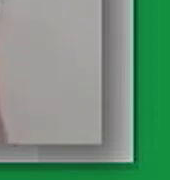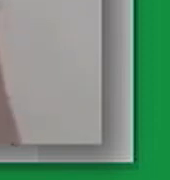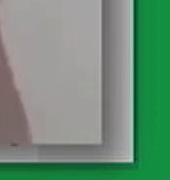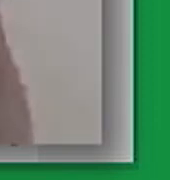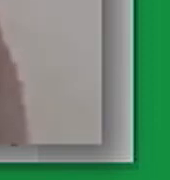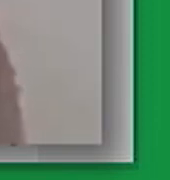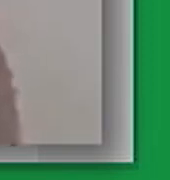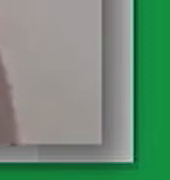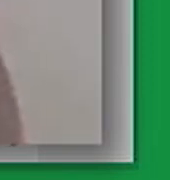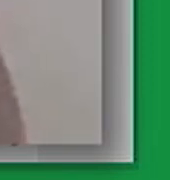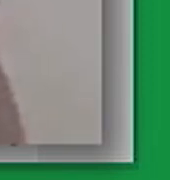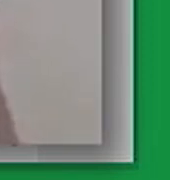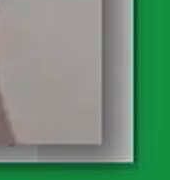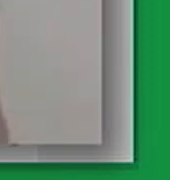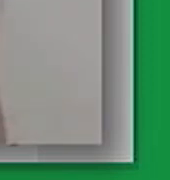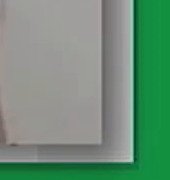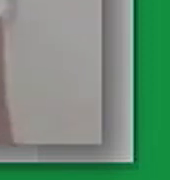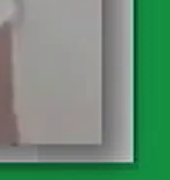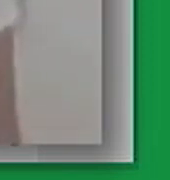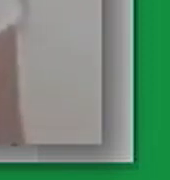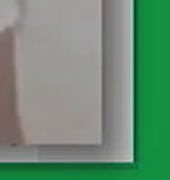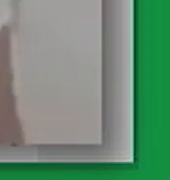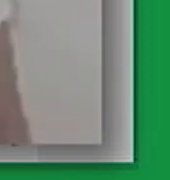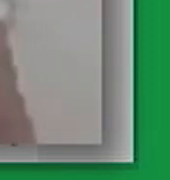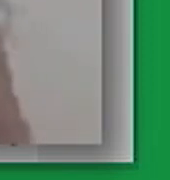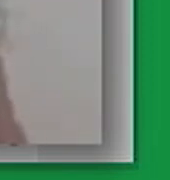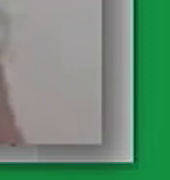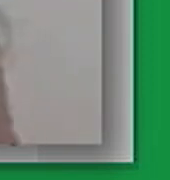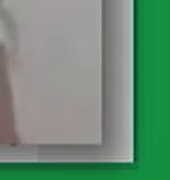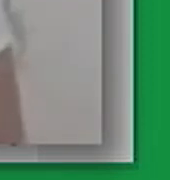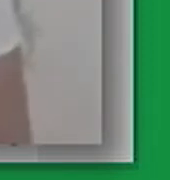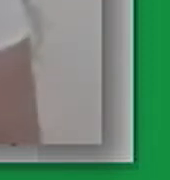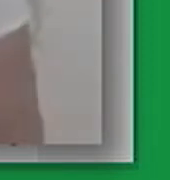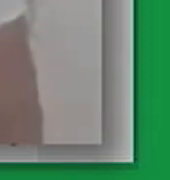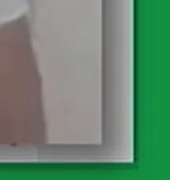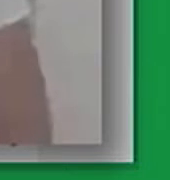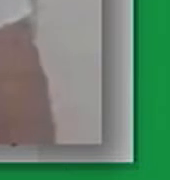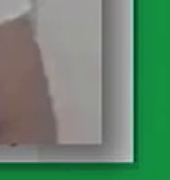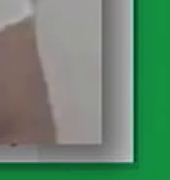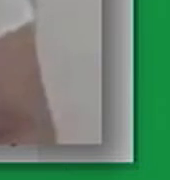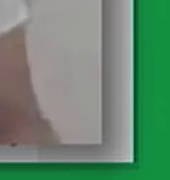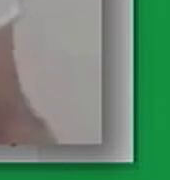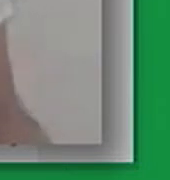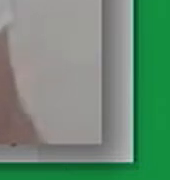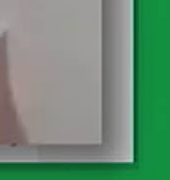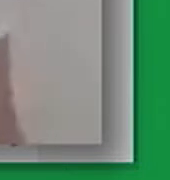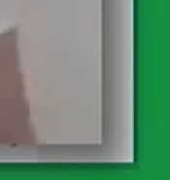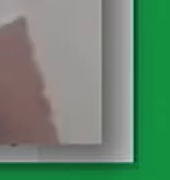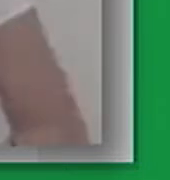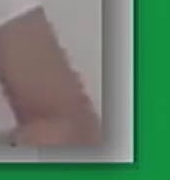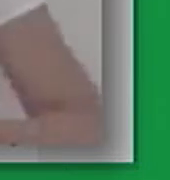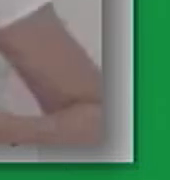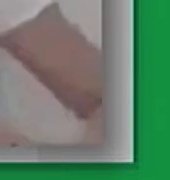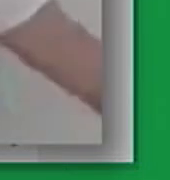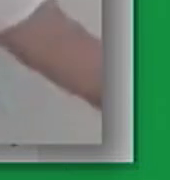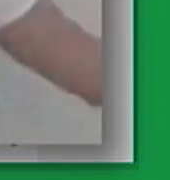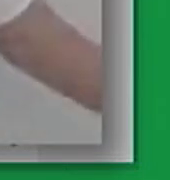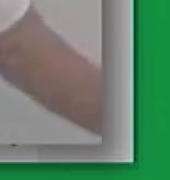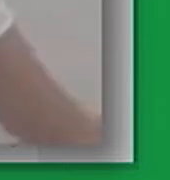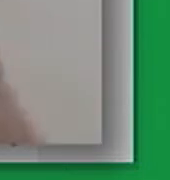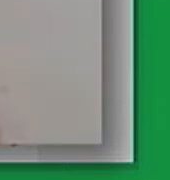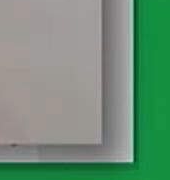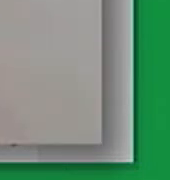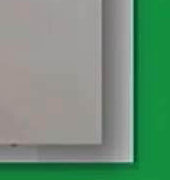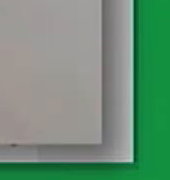Las Lombicitas. Mientras se oía desde una rosa la deliciosa marcha nochar que con sus